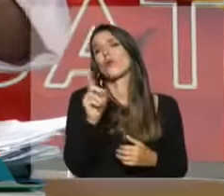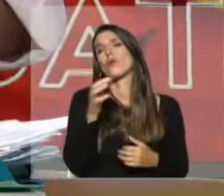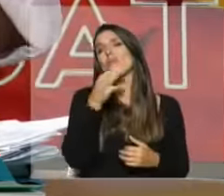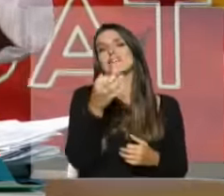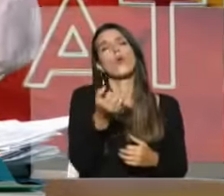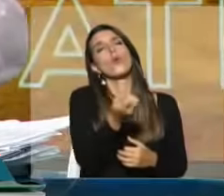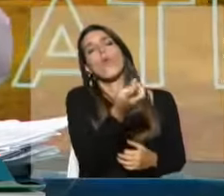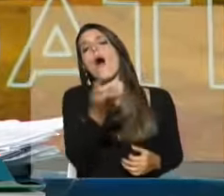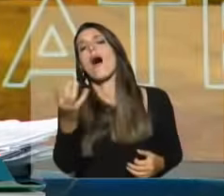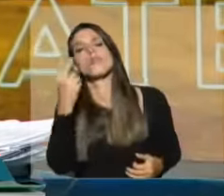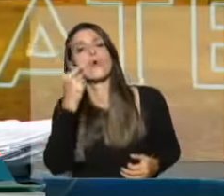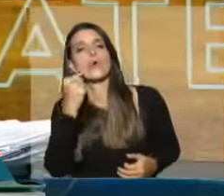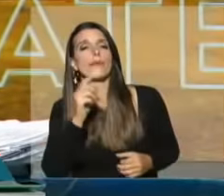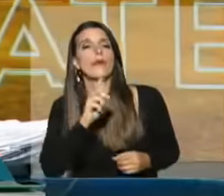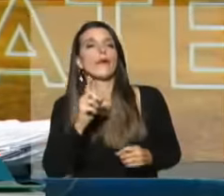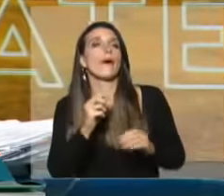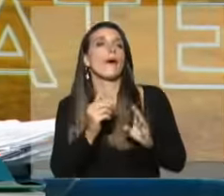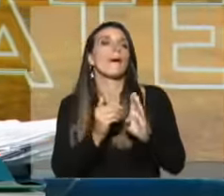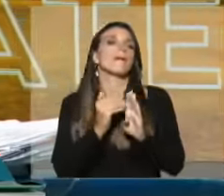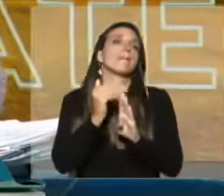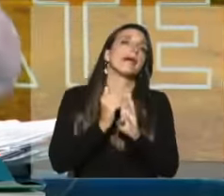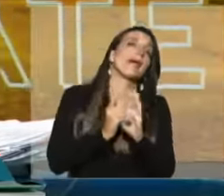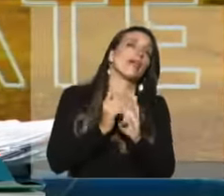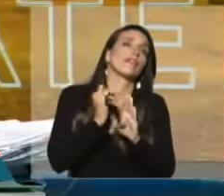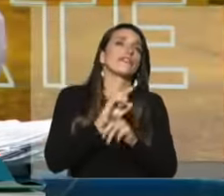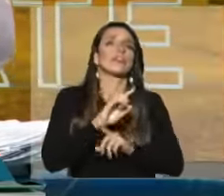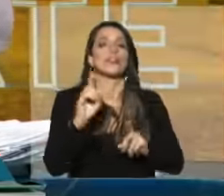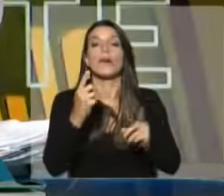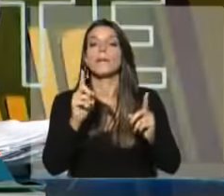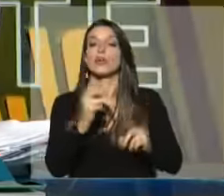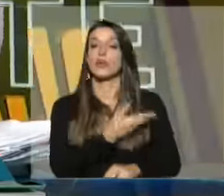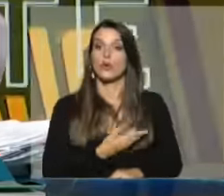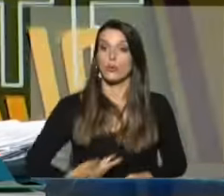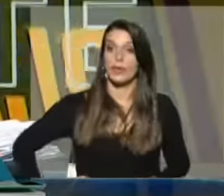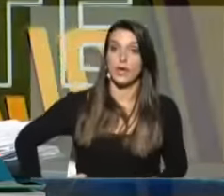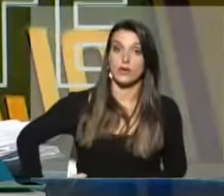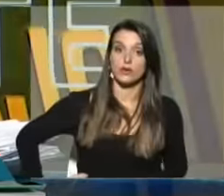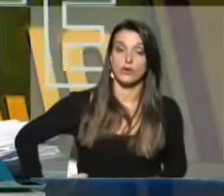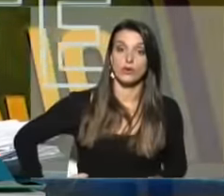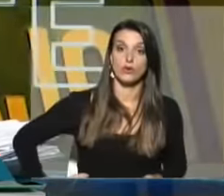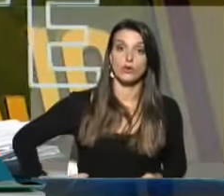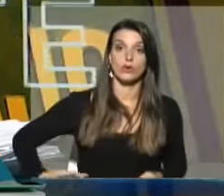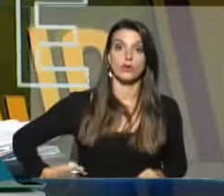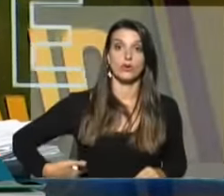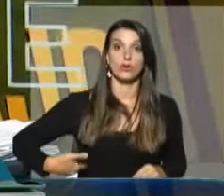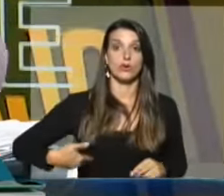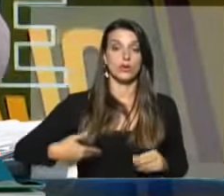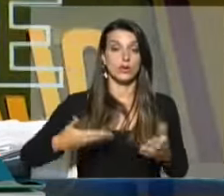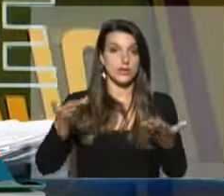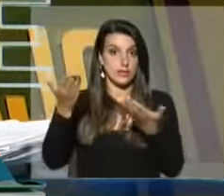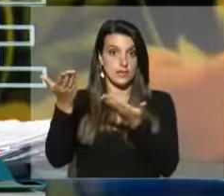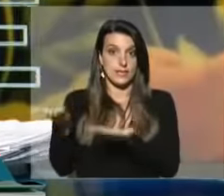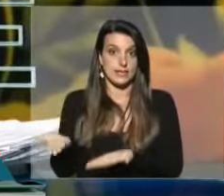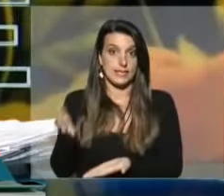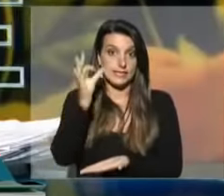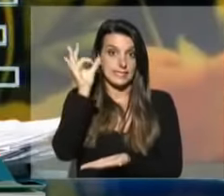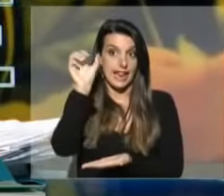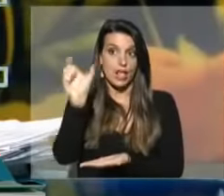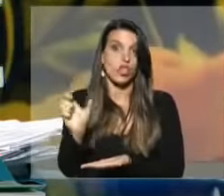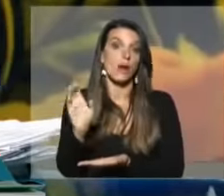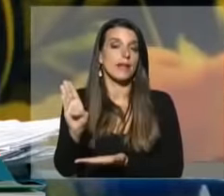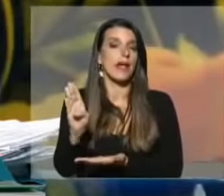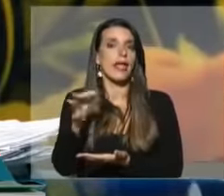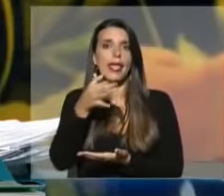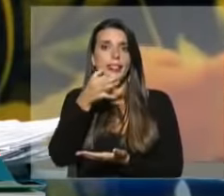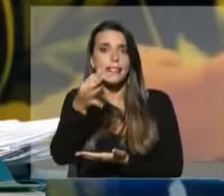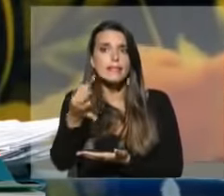de cifras, si bajaron o no bajaron, pero el gobierno y penales ahora, con todo respeto, insiste en